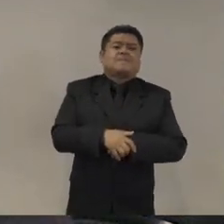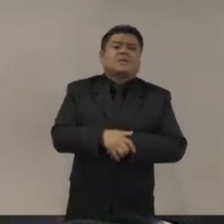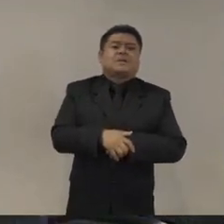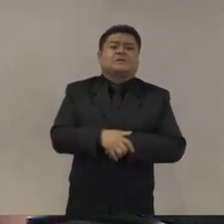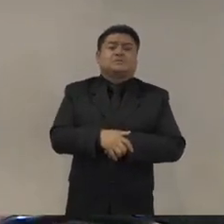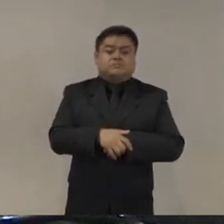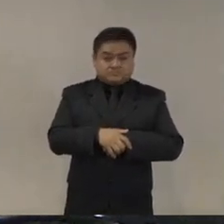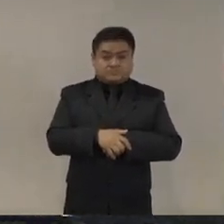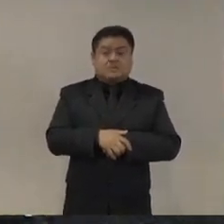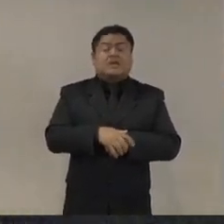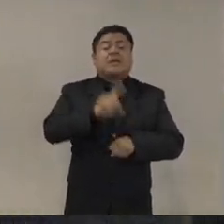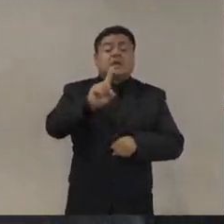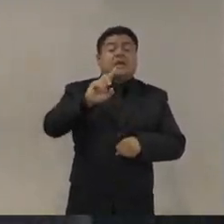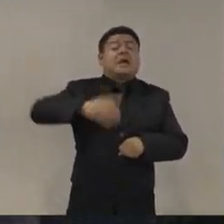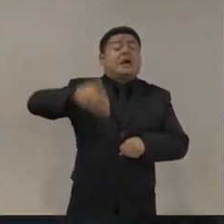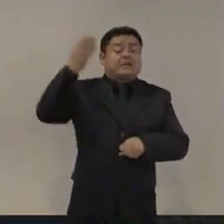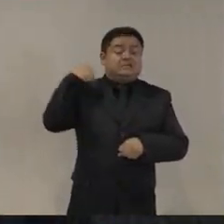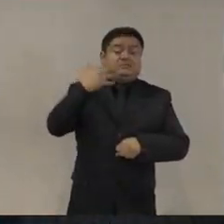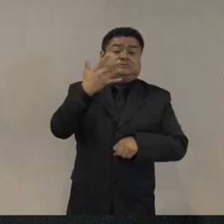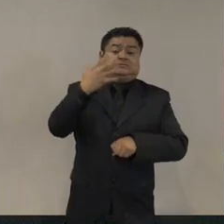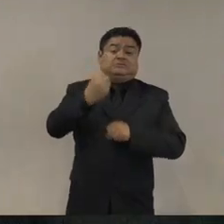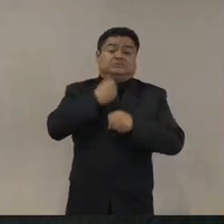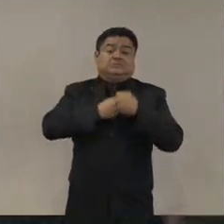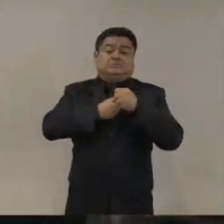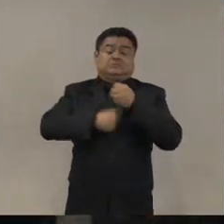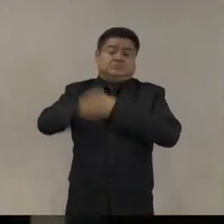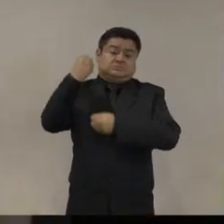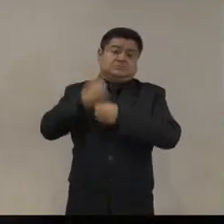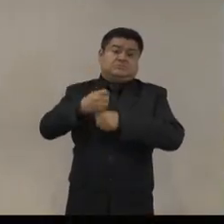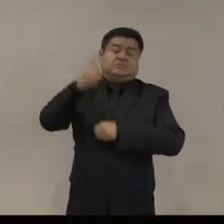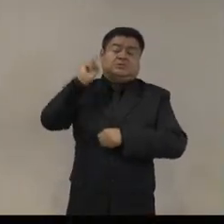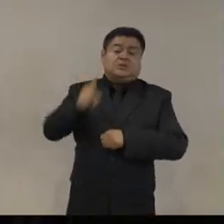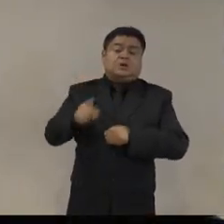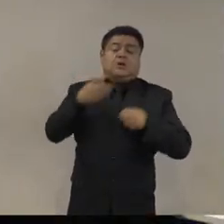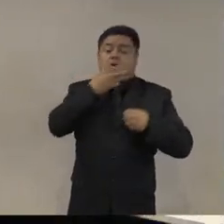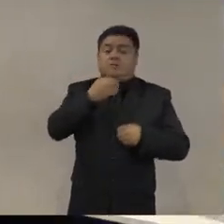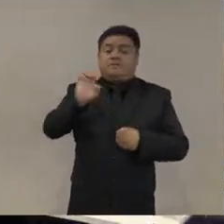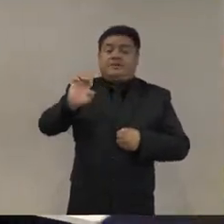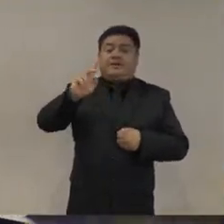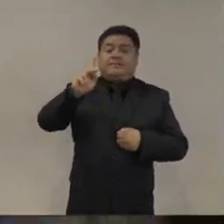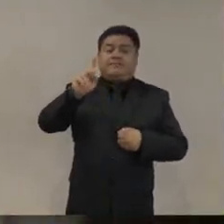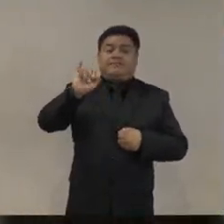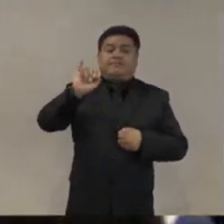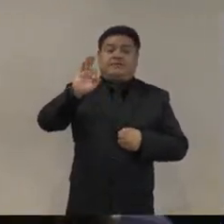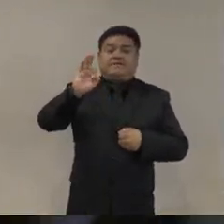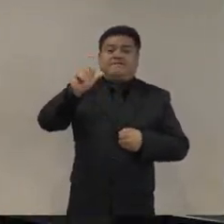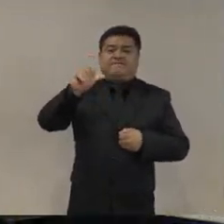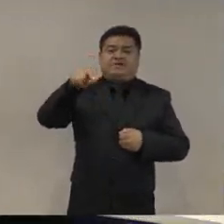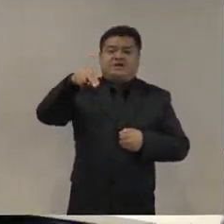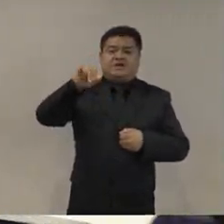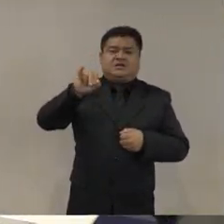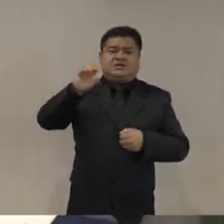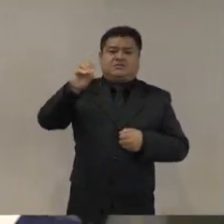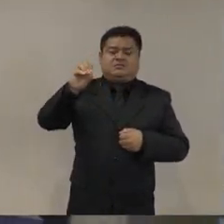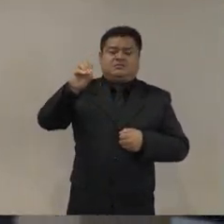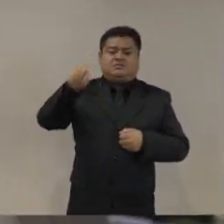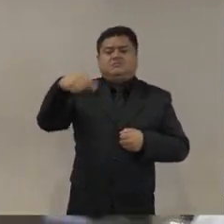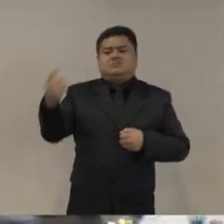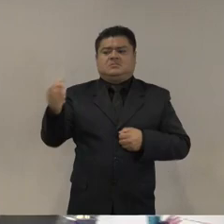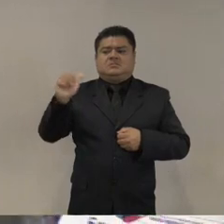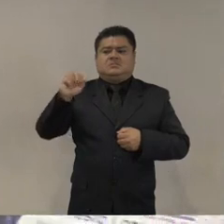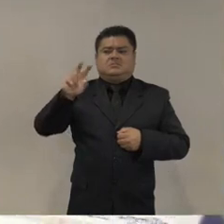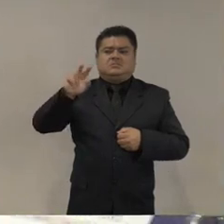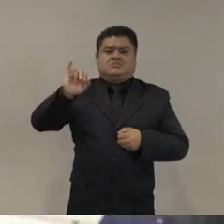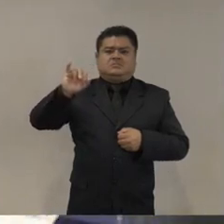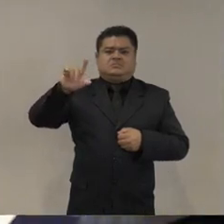que hace 50 años, Epifanio Avilés fue desaparecido por elementos del ejército. Y estamos en este momento